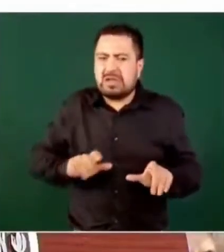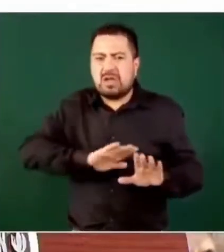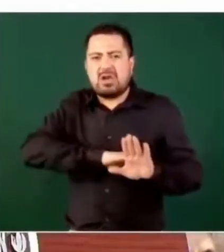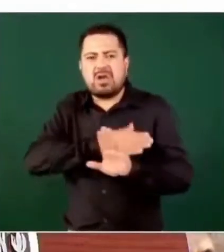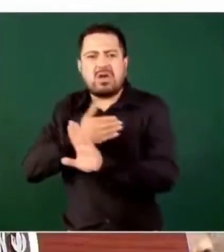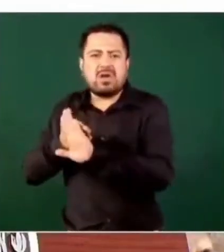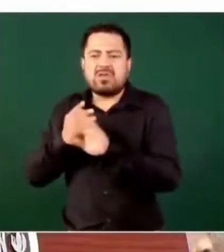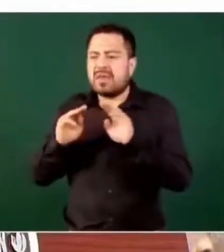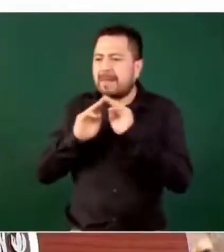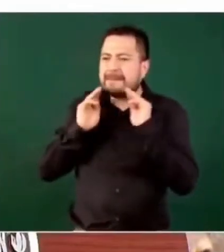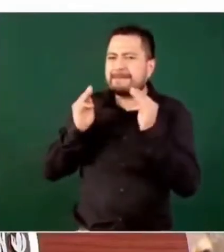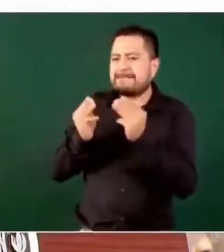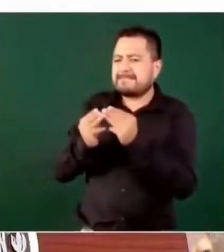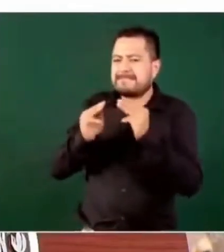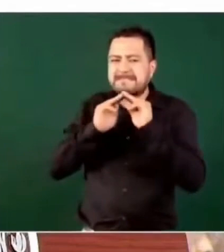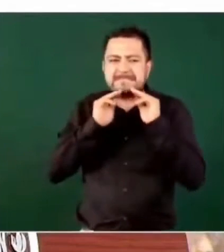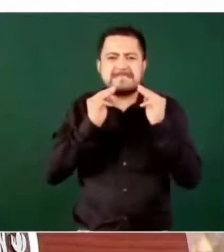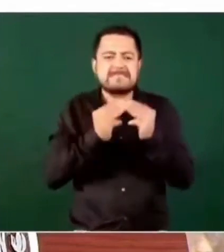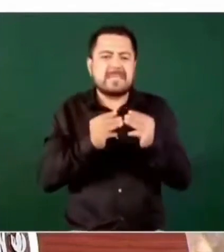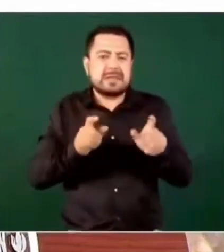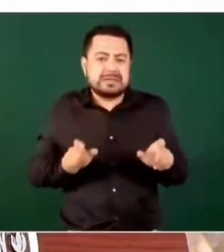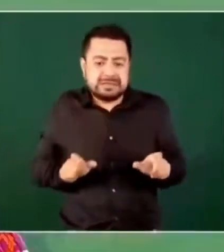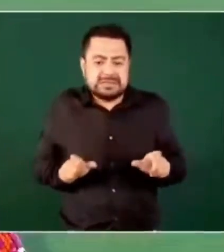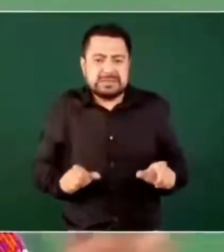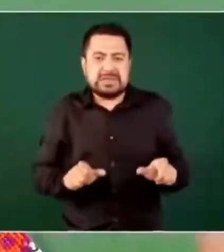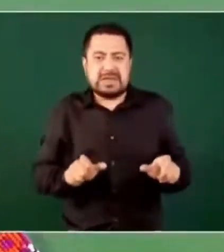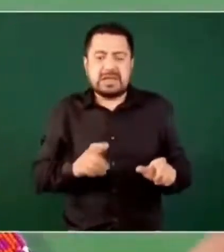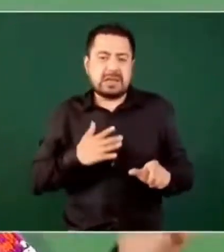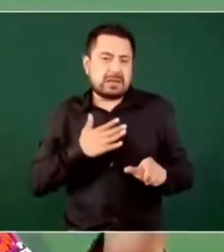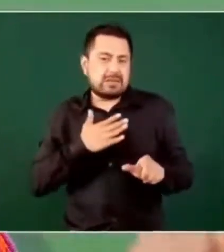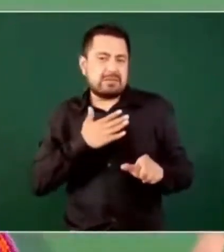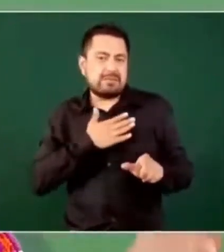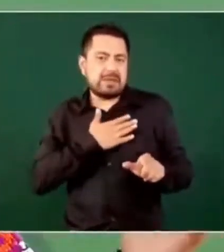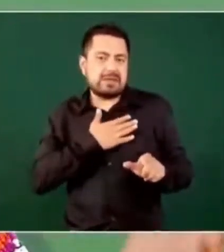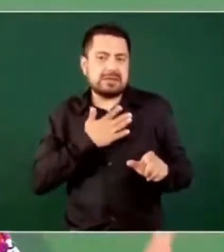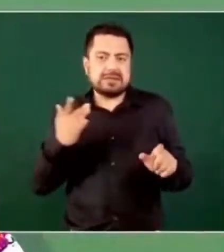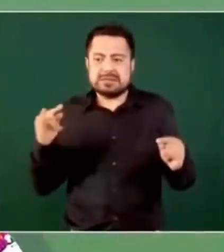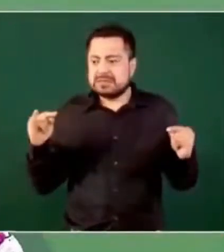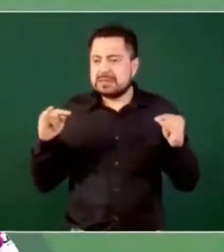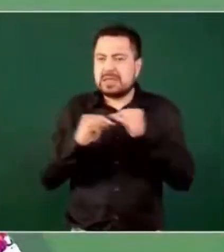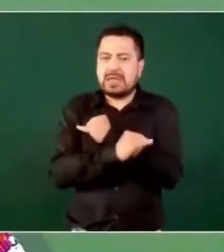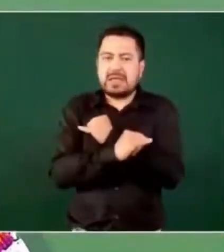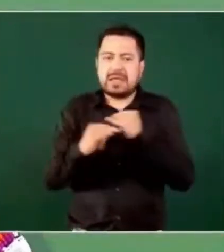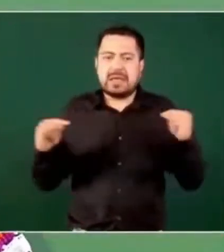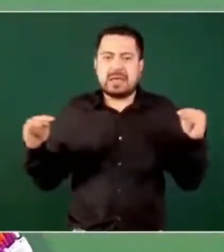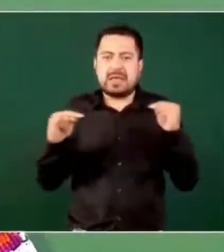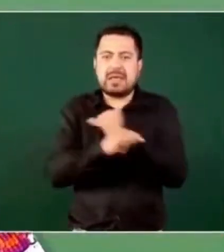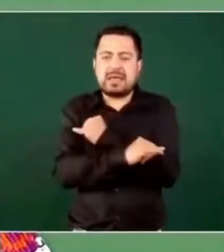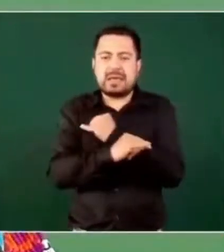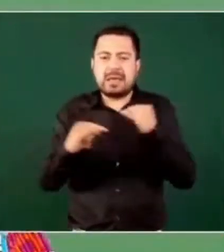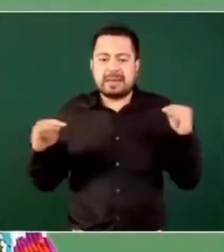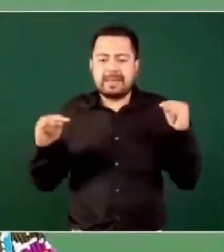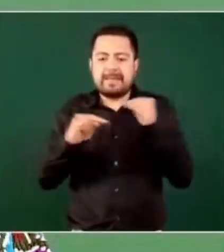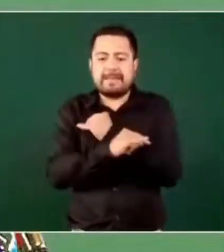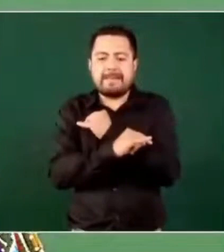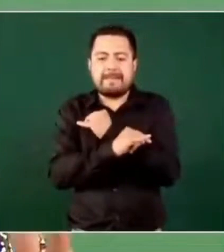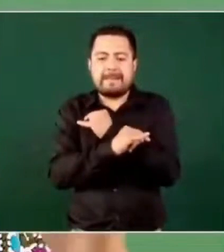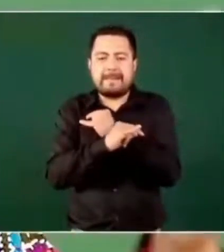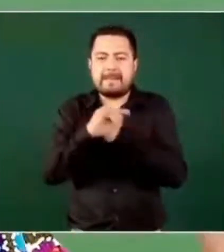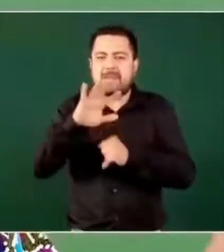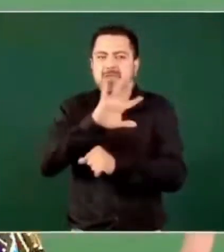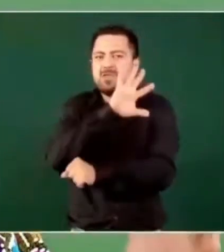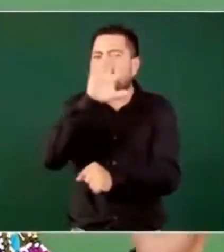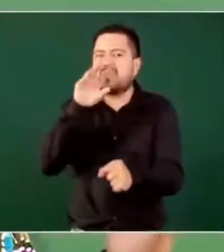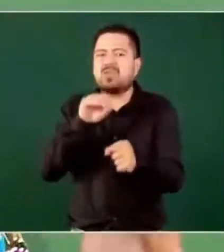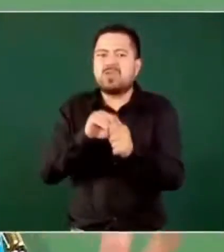organizada, la seguridad en nuestras carreteras, básicamente todo lo que